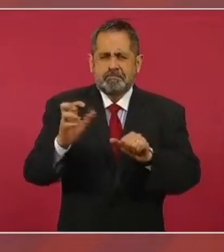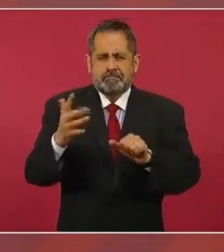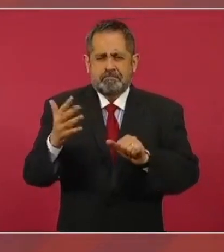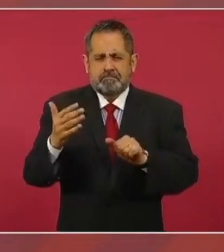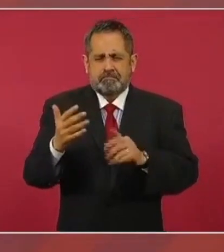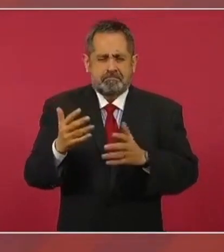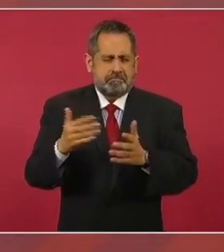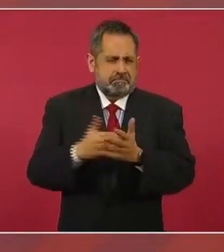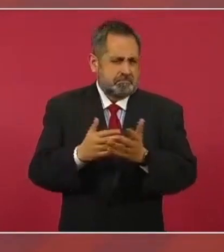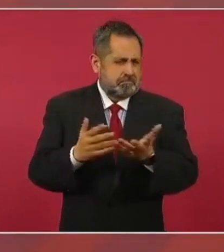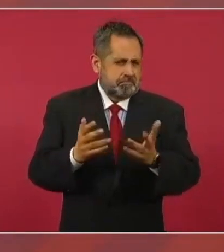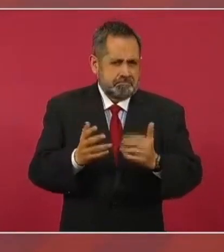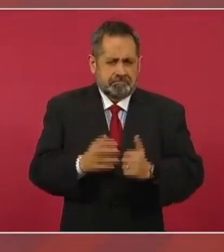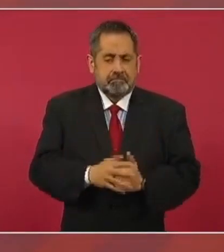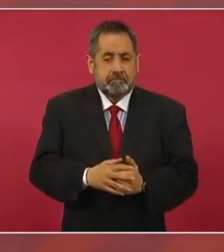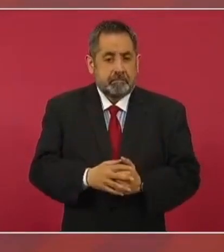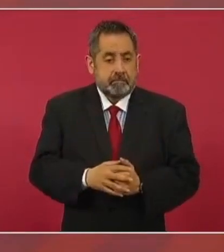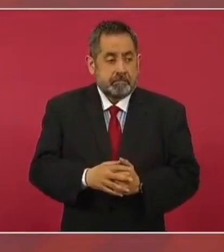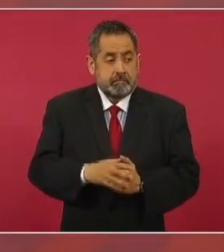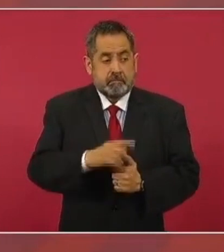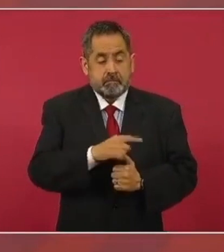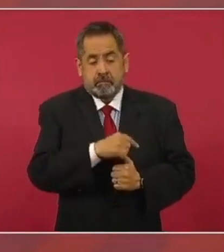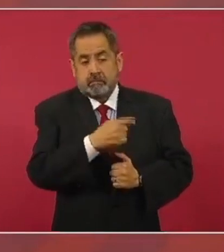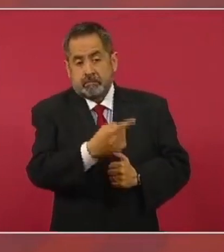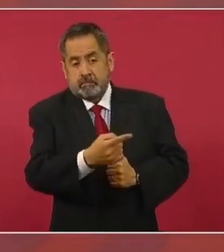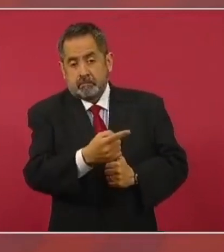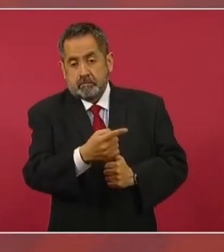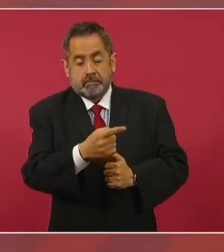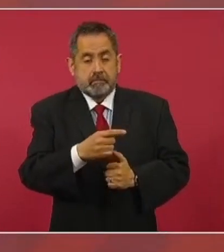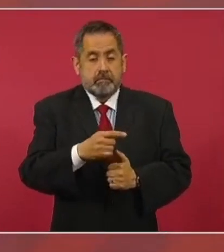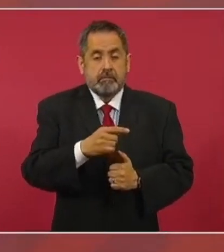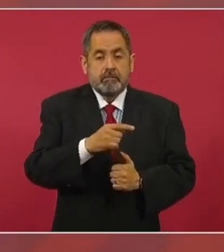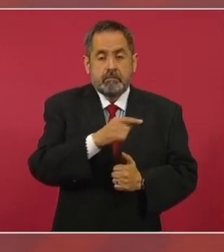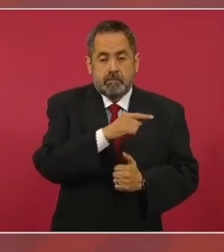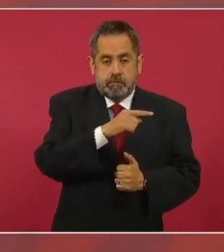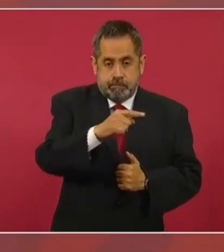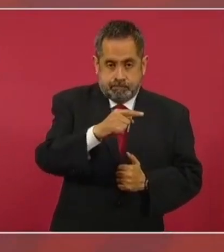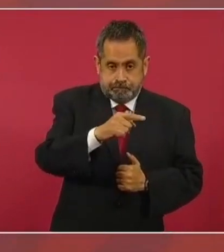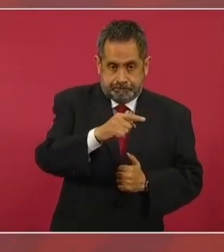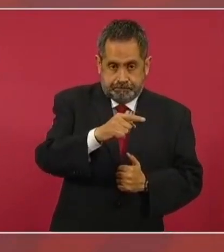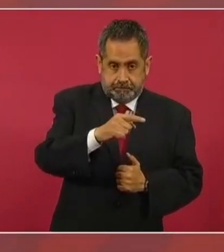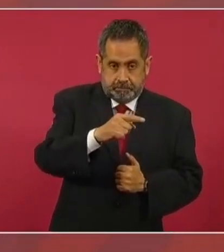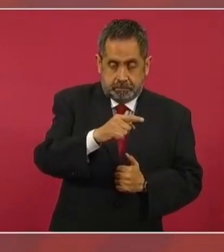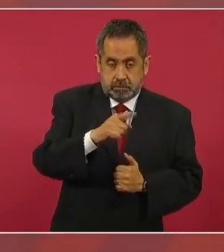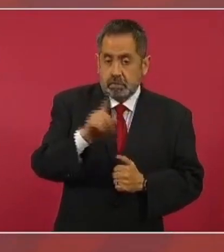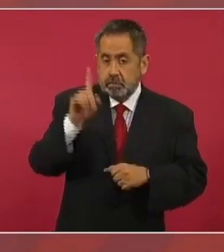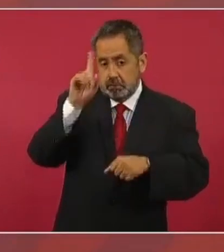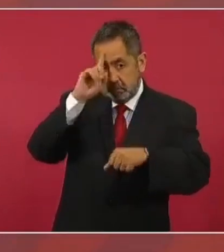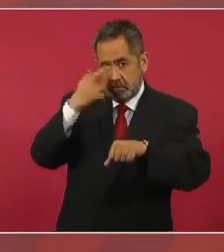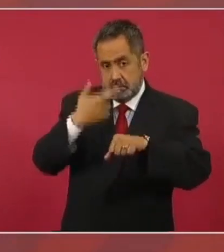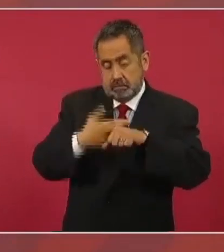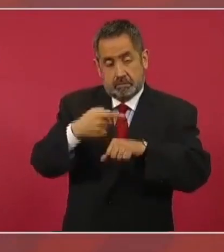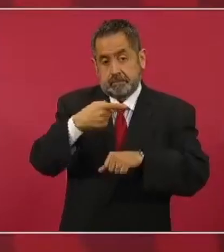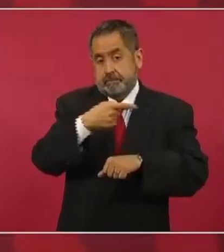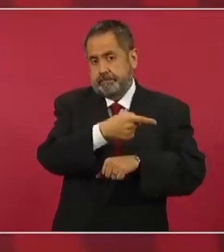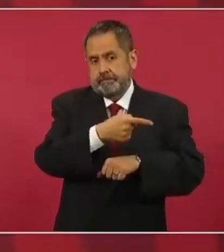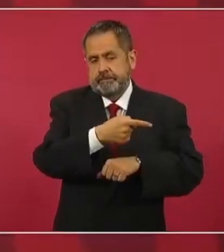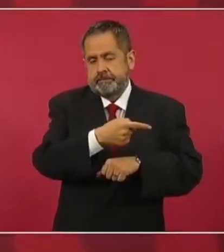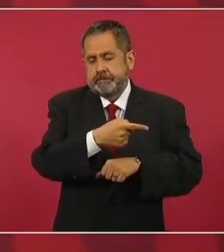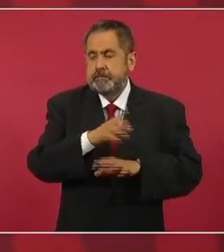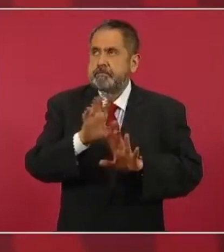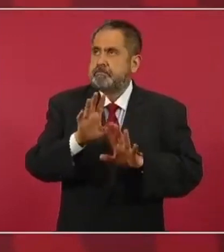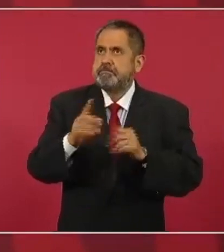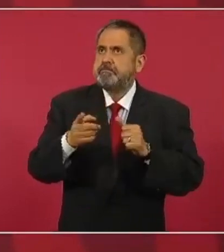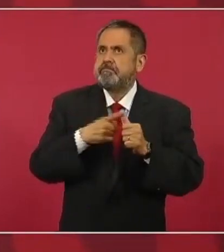Y los, este… ¿Consejeros? Consejeros. Sí,